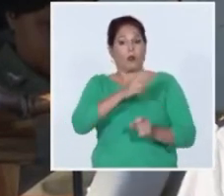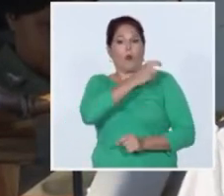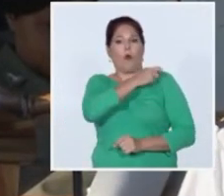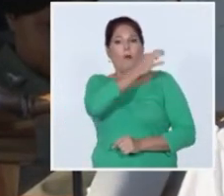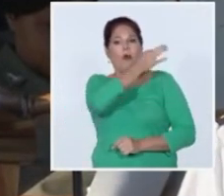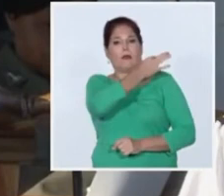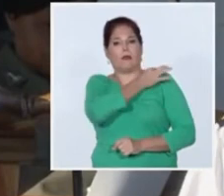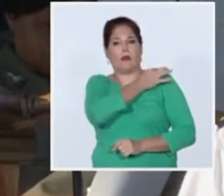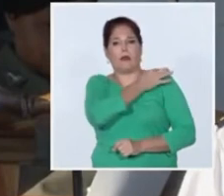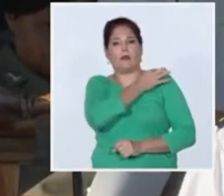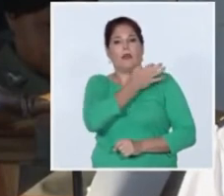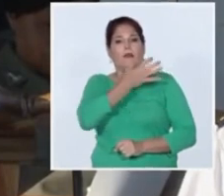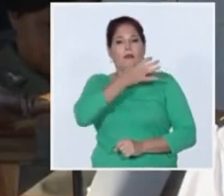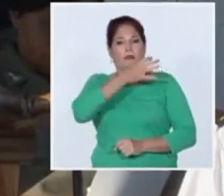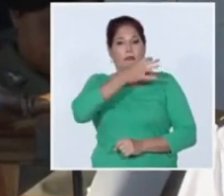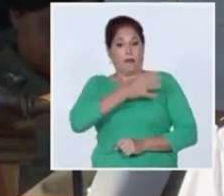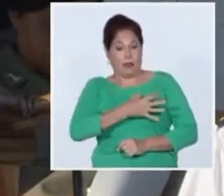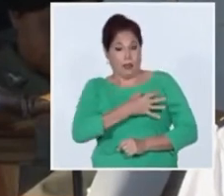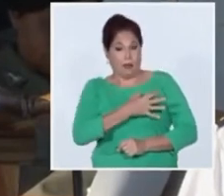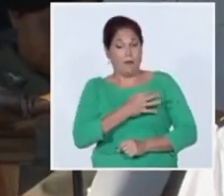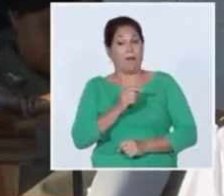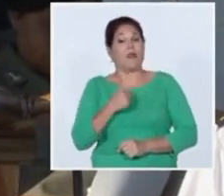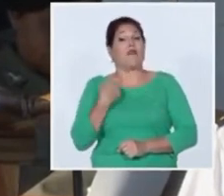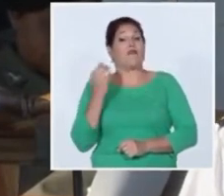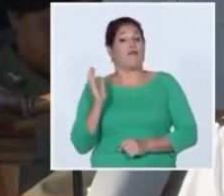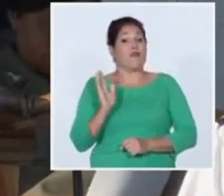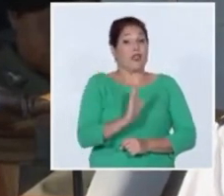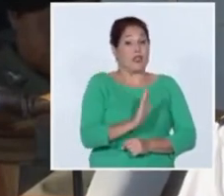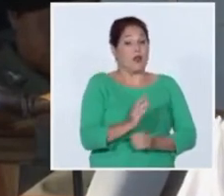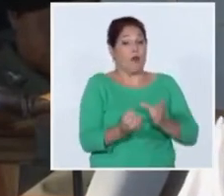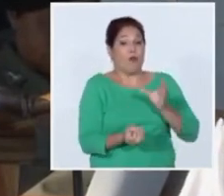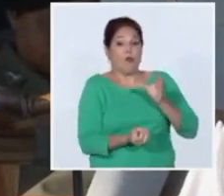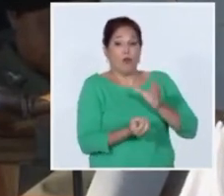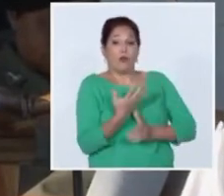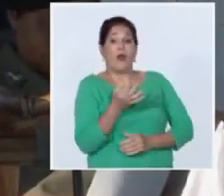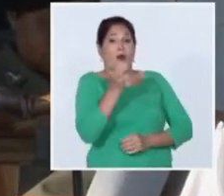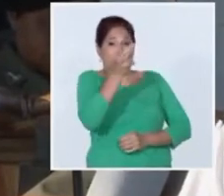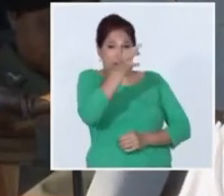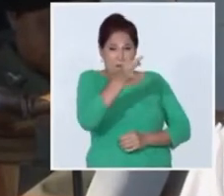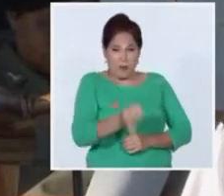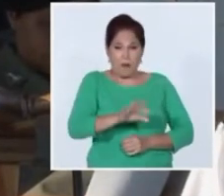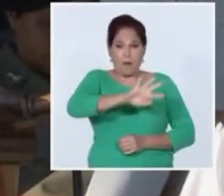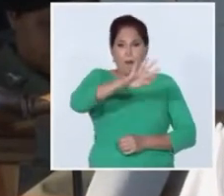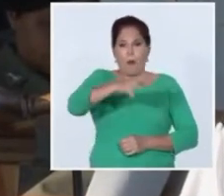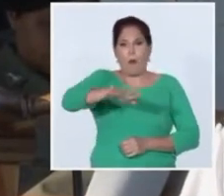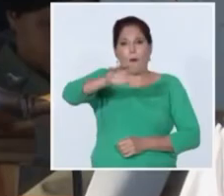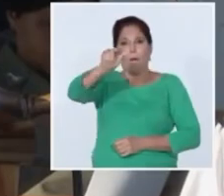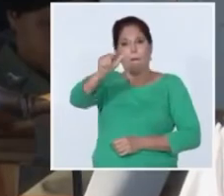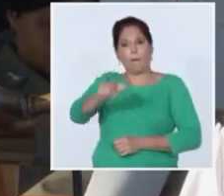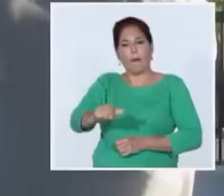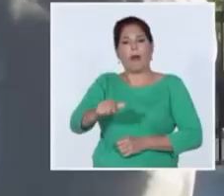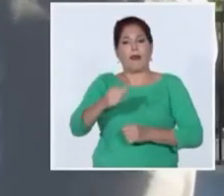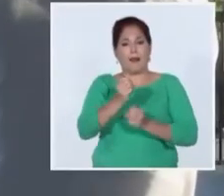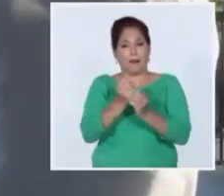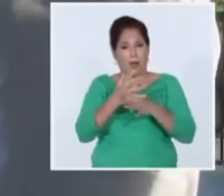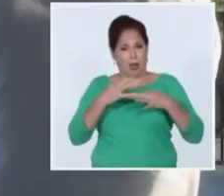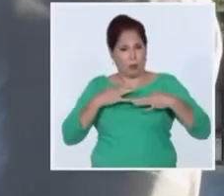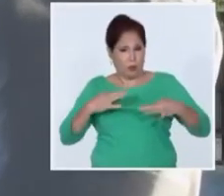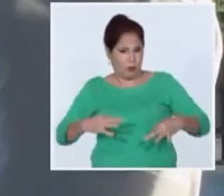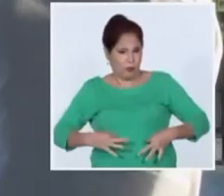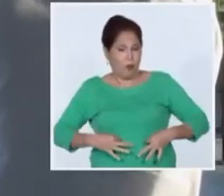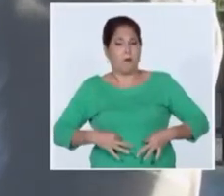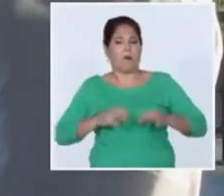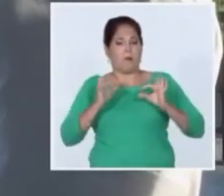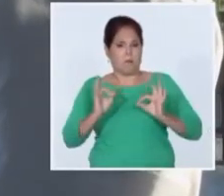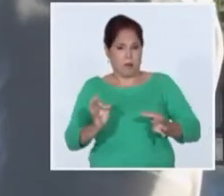jefe Fidel Castro Ruz que vinieron en fundadores de la Marina de Guerra Revolucionaria a lo